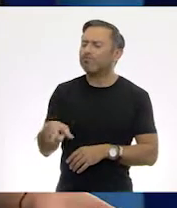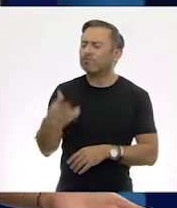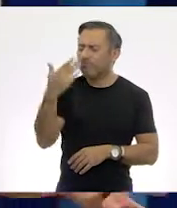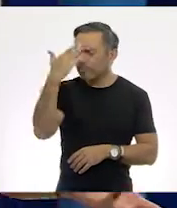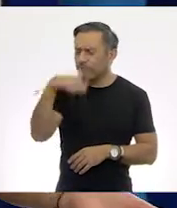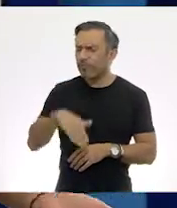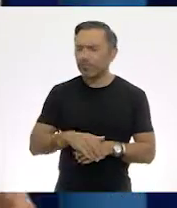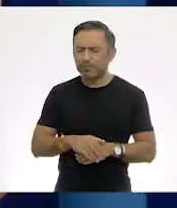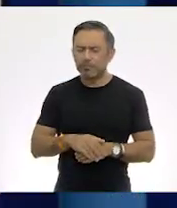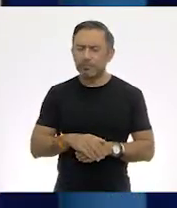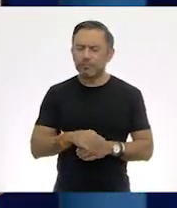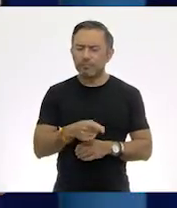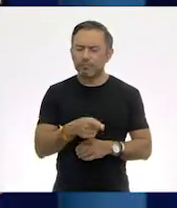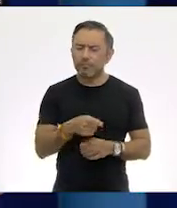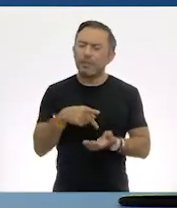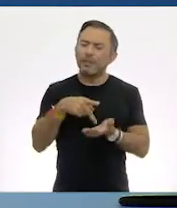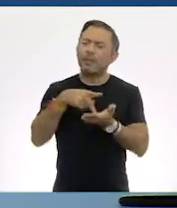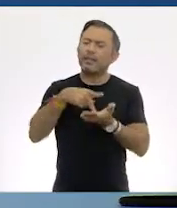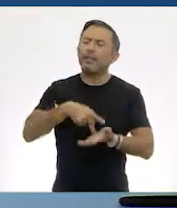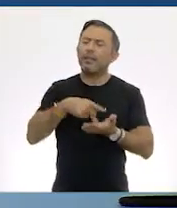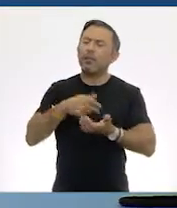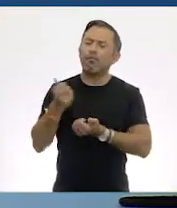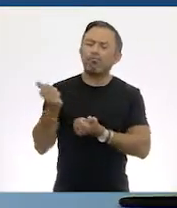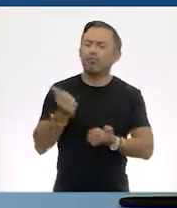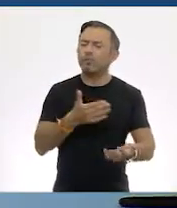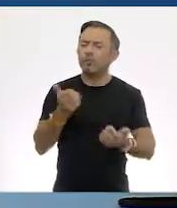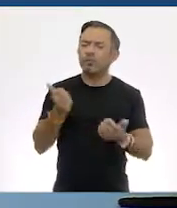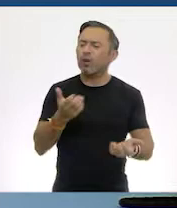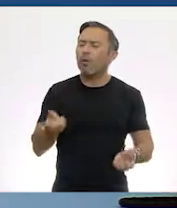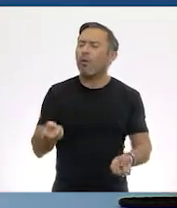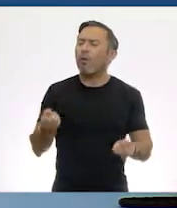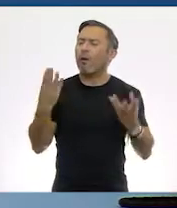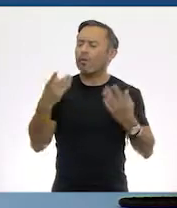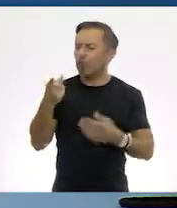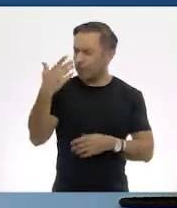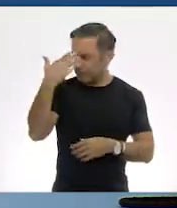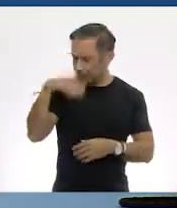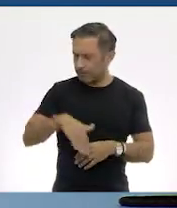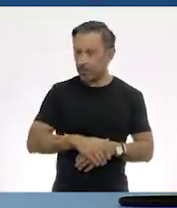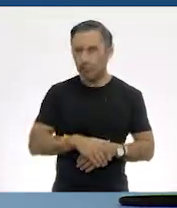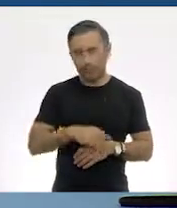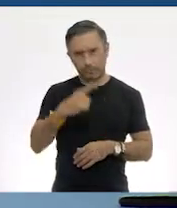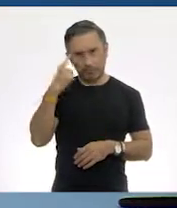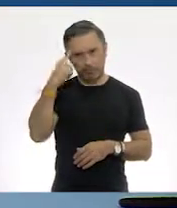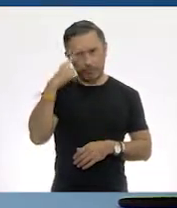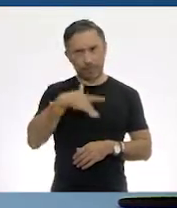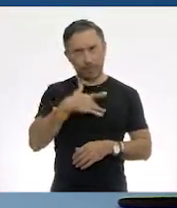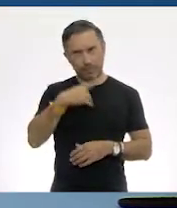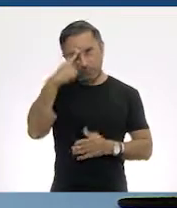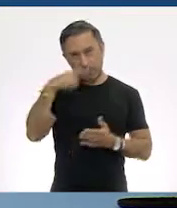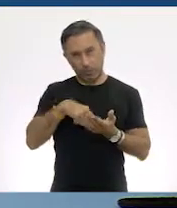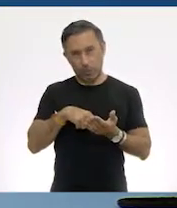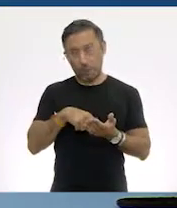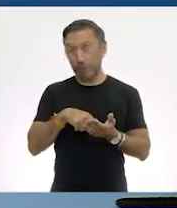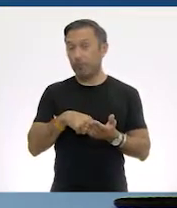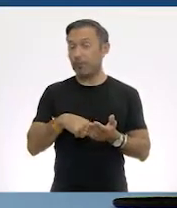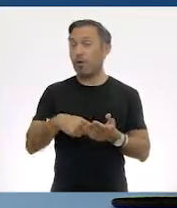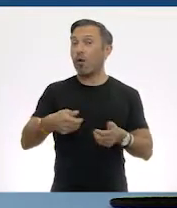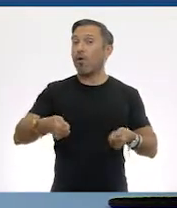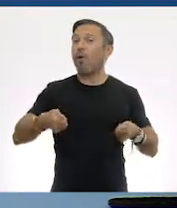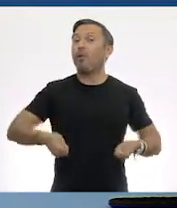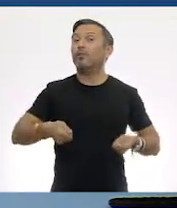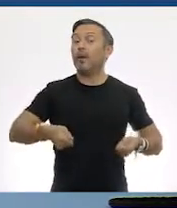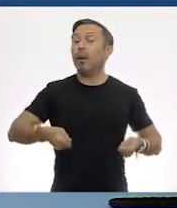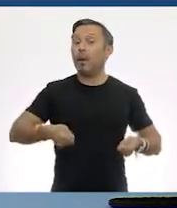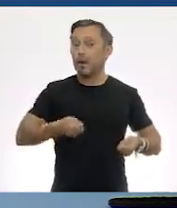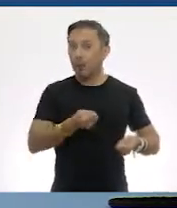kilogramos en total se recibieron? Ah, creo que multiplicamos los 80 costales por